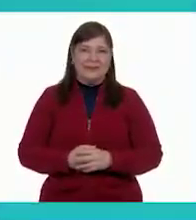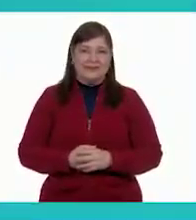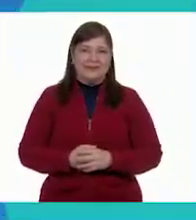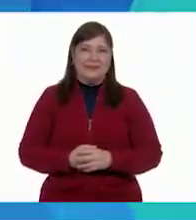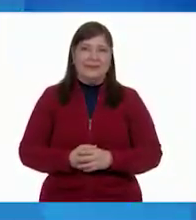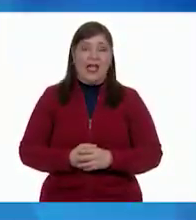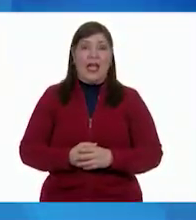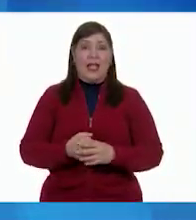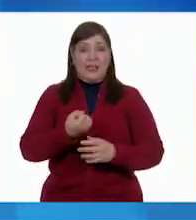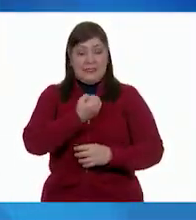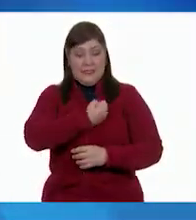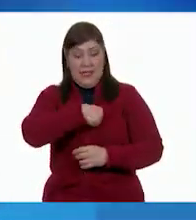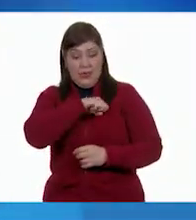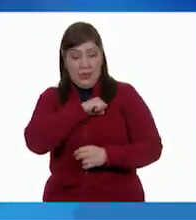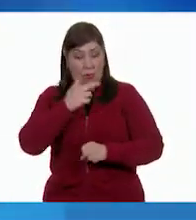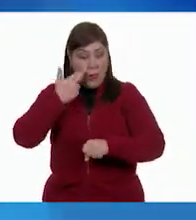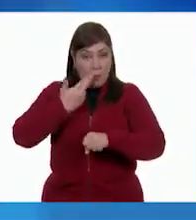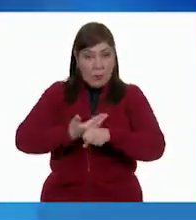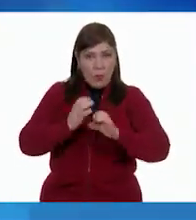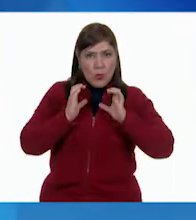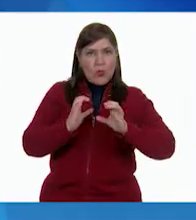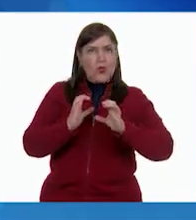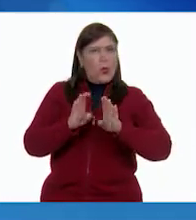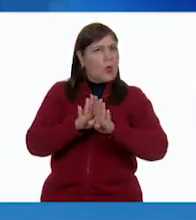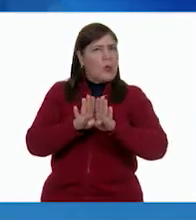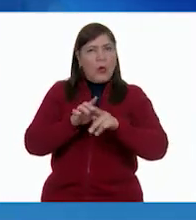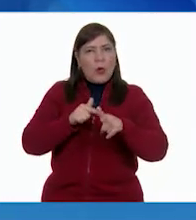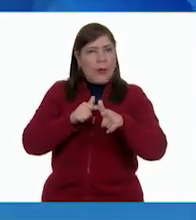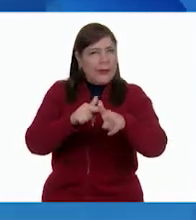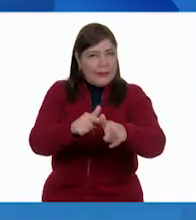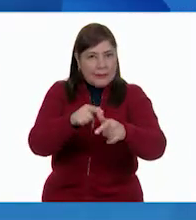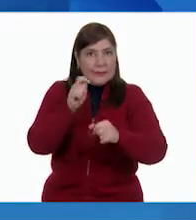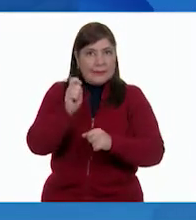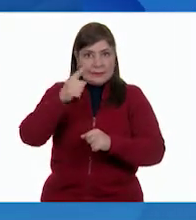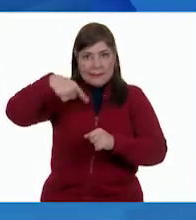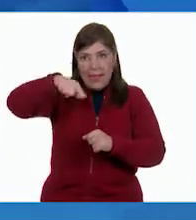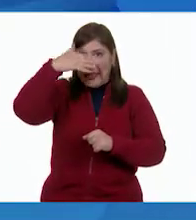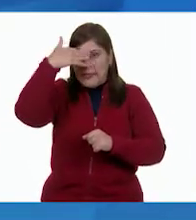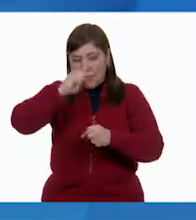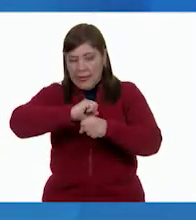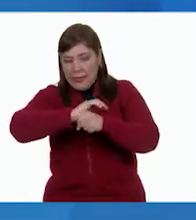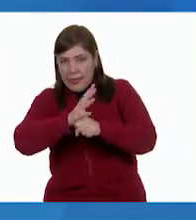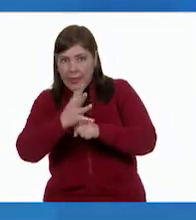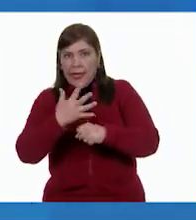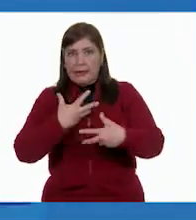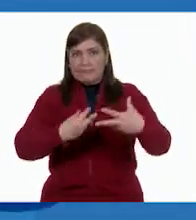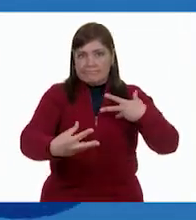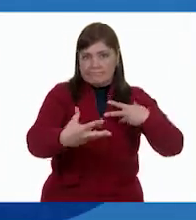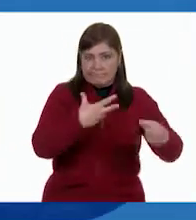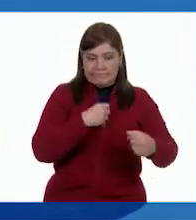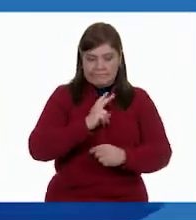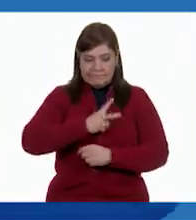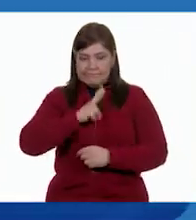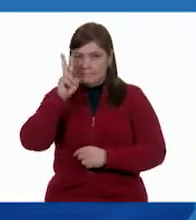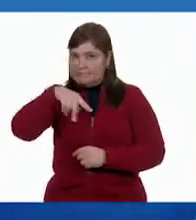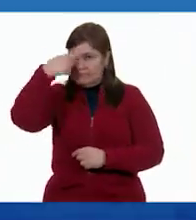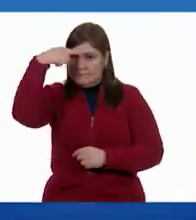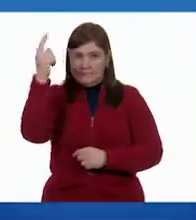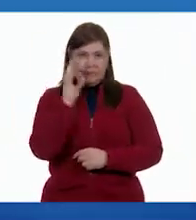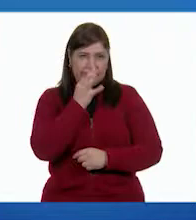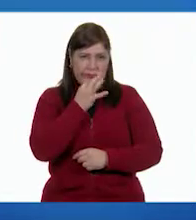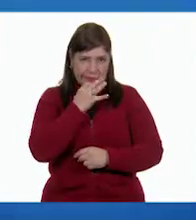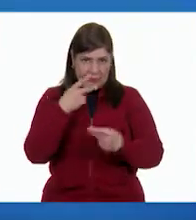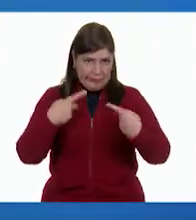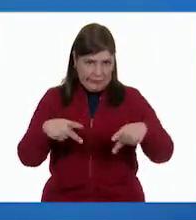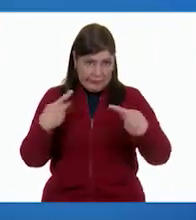Buenas prácticas para seguir adelante. Como todos sabemos, el COVID-19 es un virus que se contagia muy fácilmente entre las